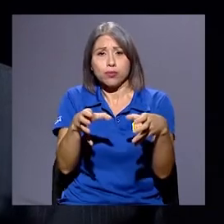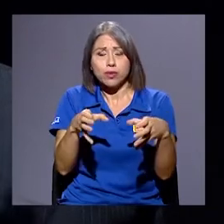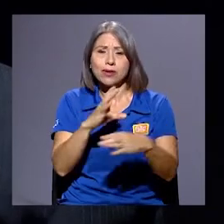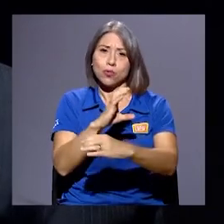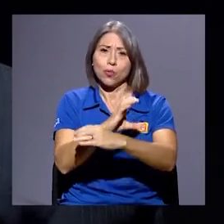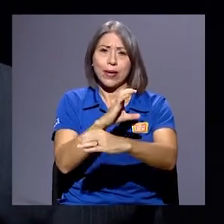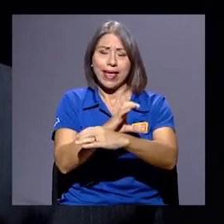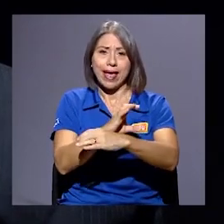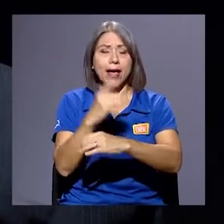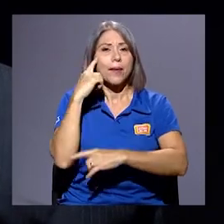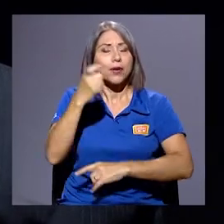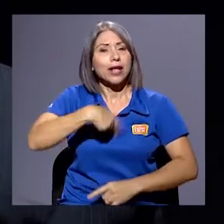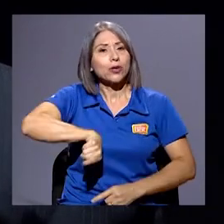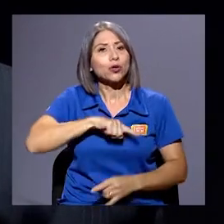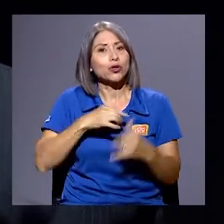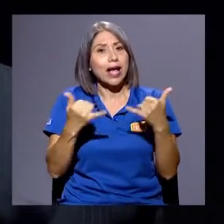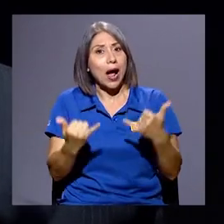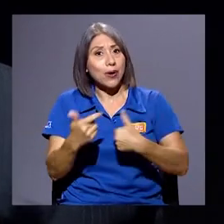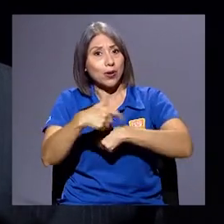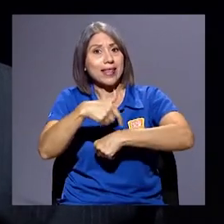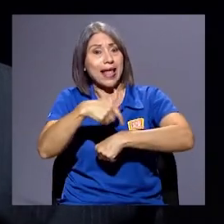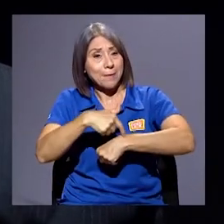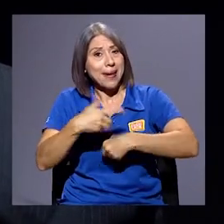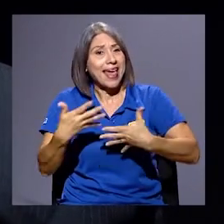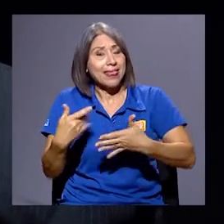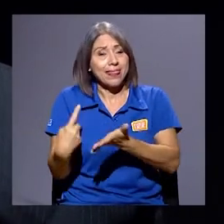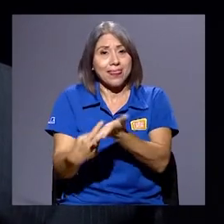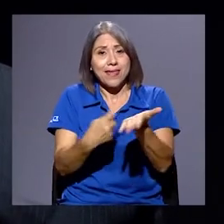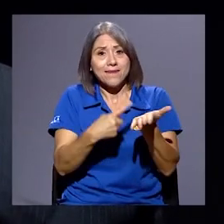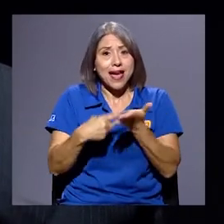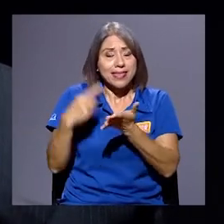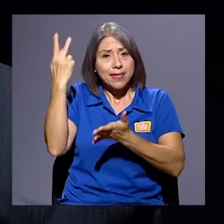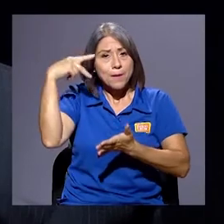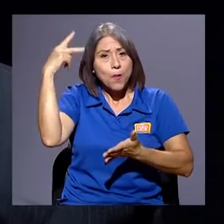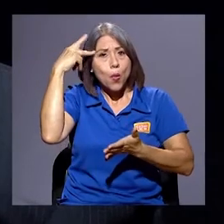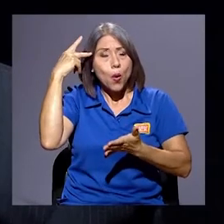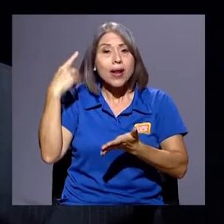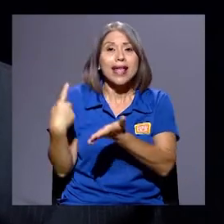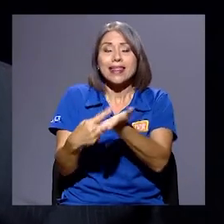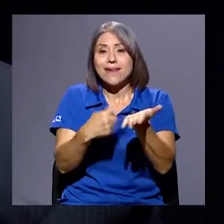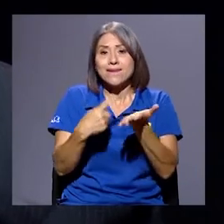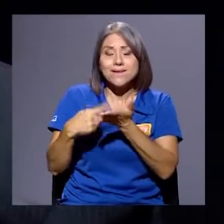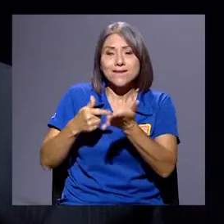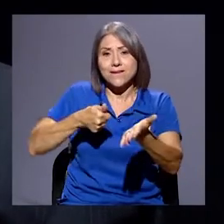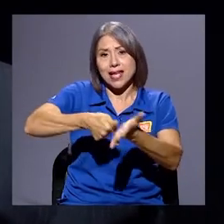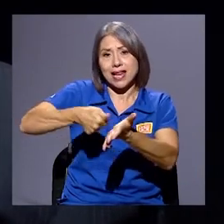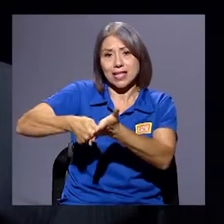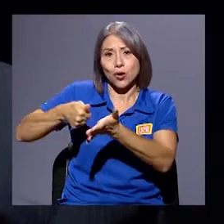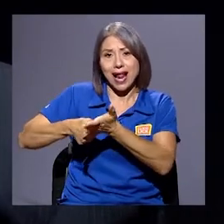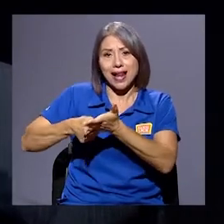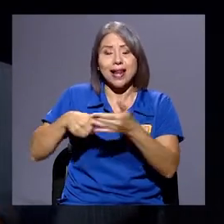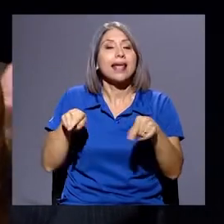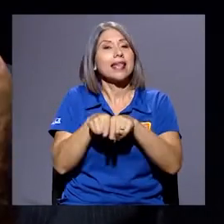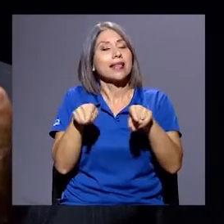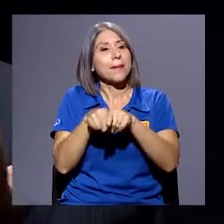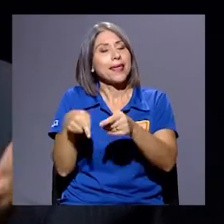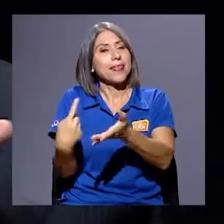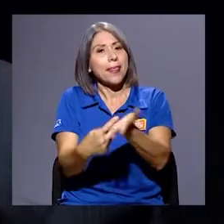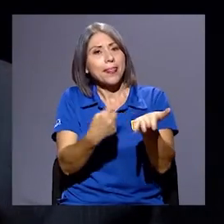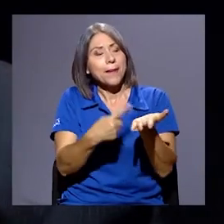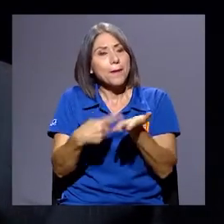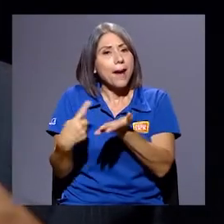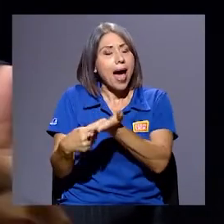estamos entrando en una etapa del debate político y del debate electoral y también del debate,